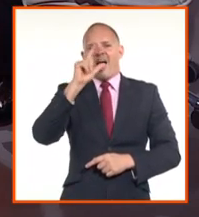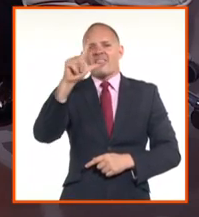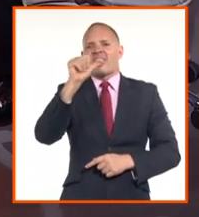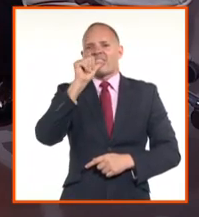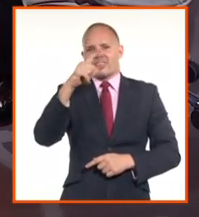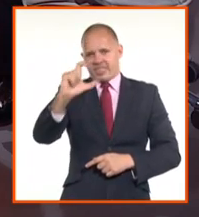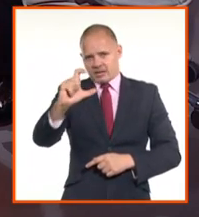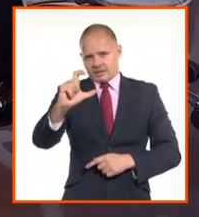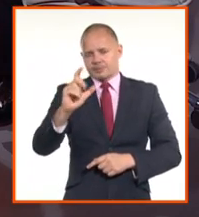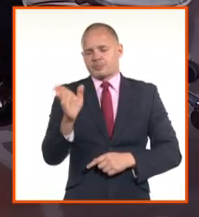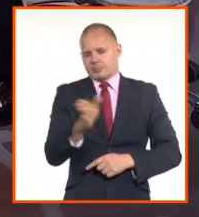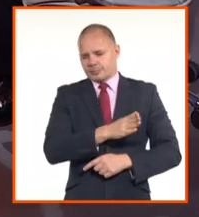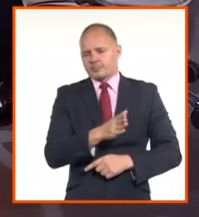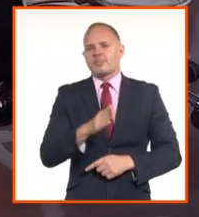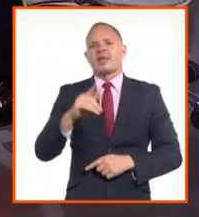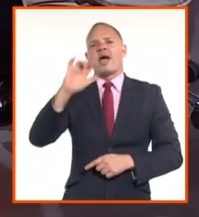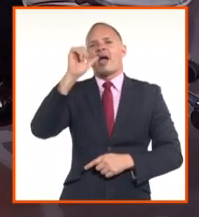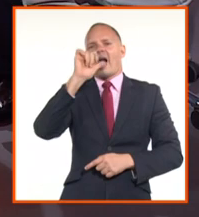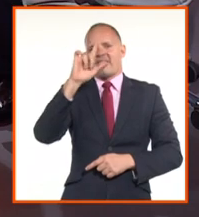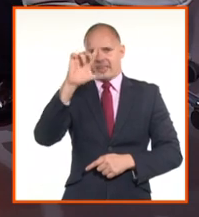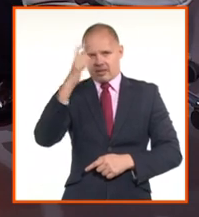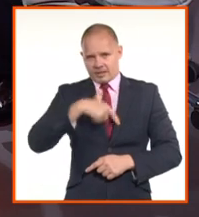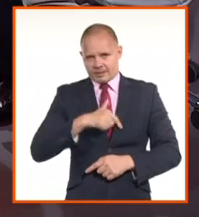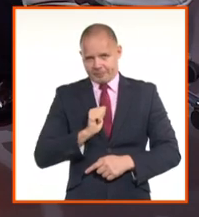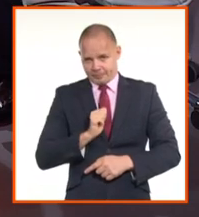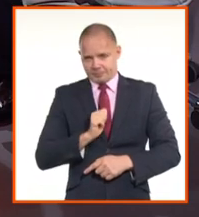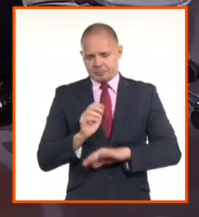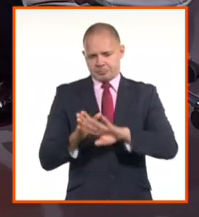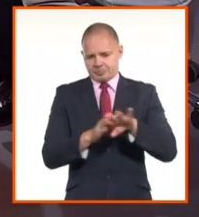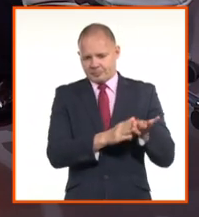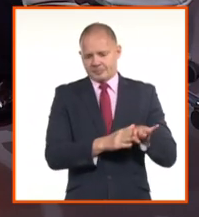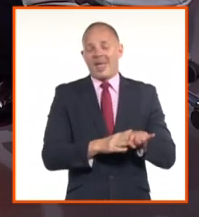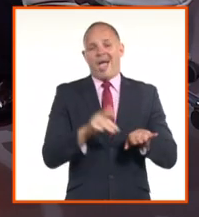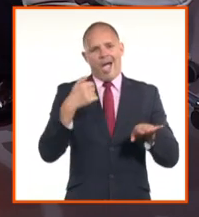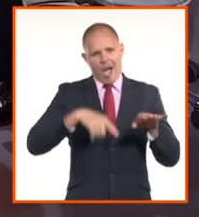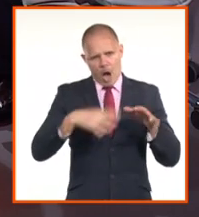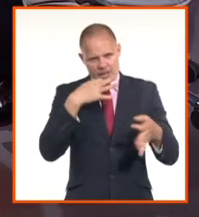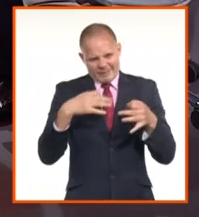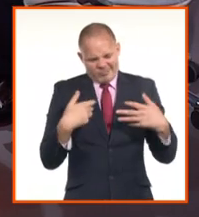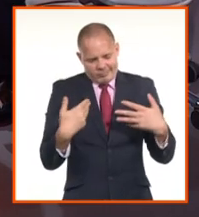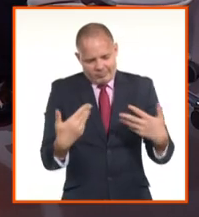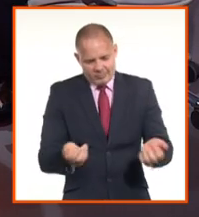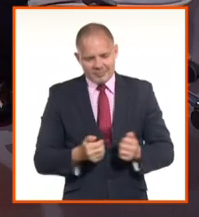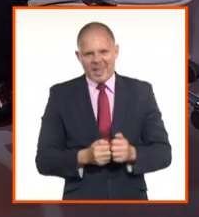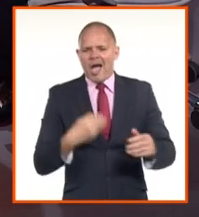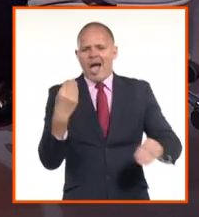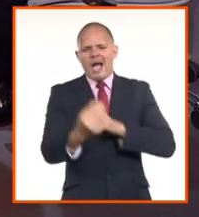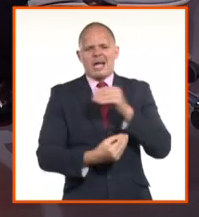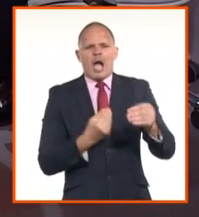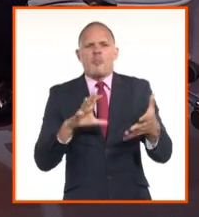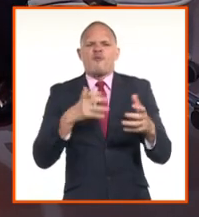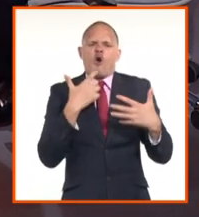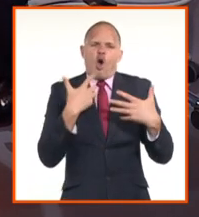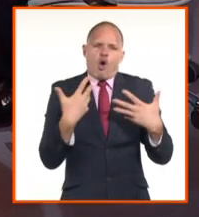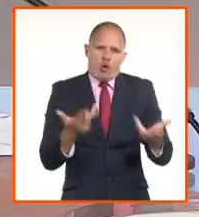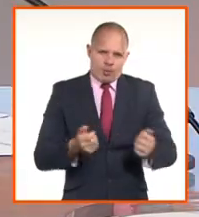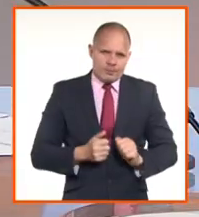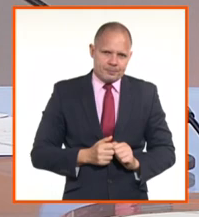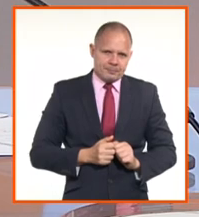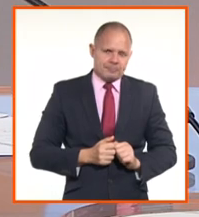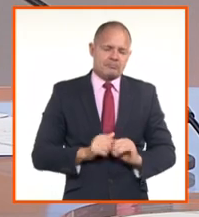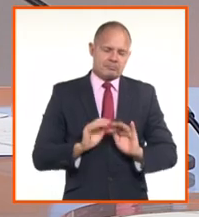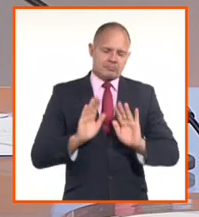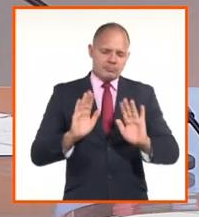en el estudio y como explicaba Alejandro y en el análisis, en el grupo que se ha trabajado, hemos